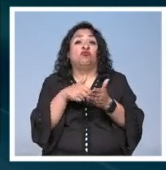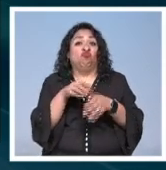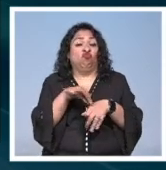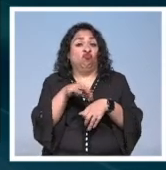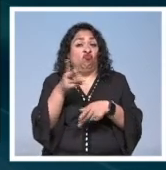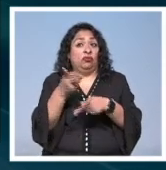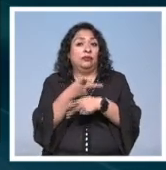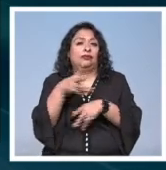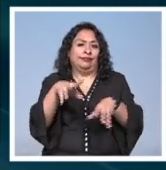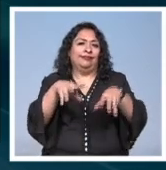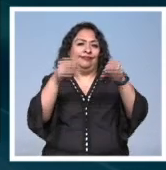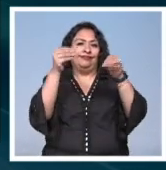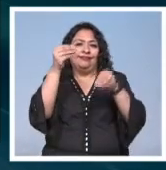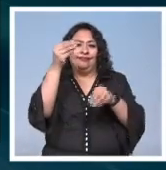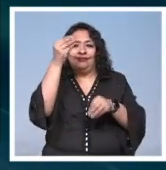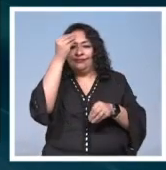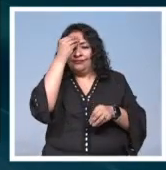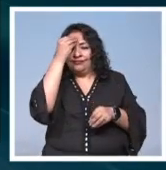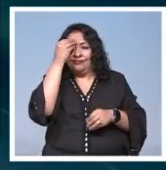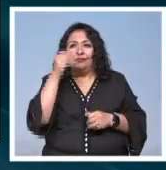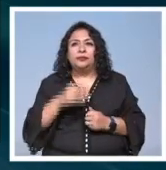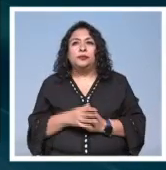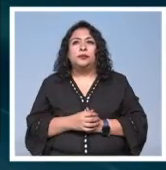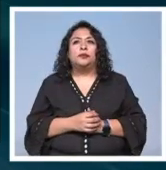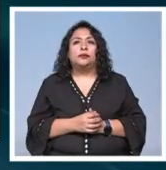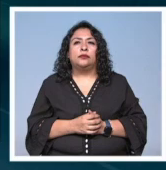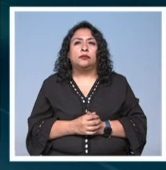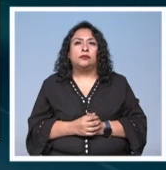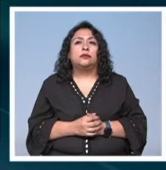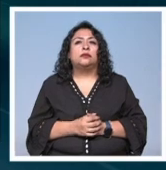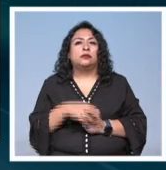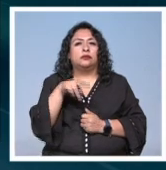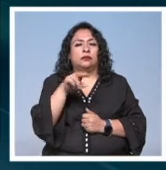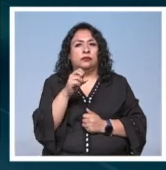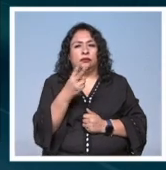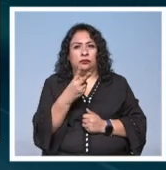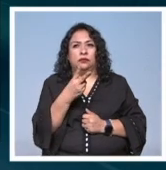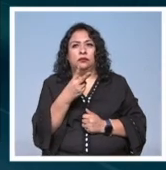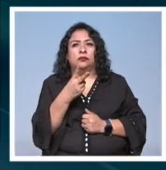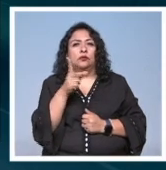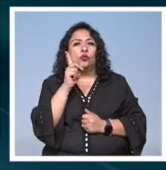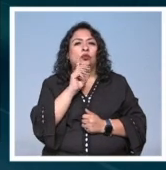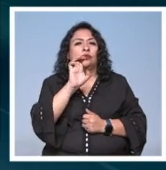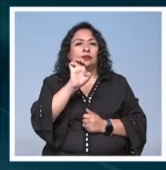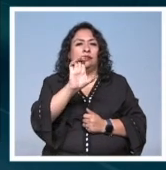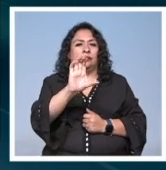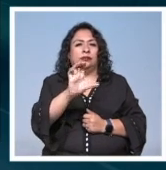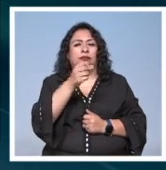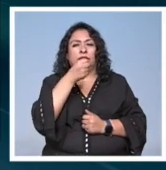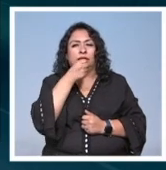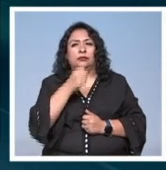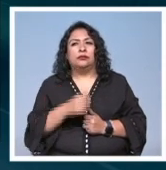hechos que es el castillo de Chocultepec para Noticias 22 Elizabeth Cruz